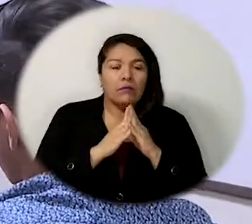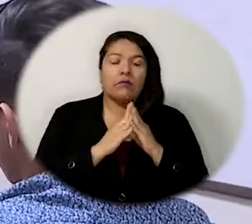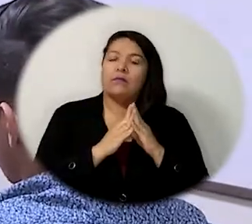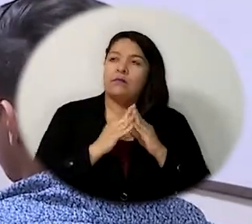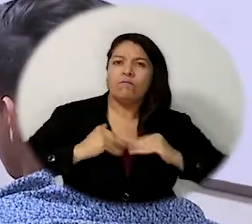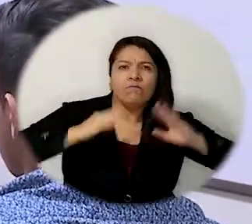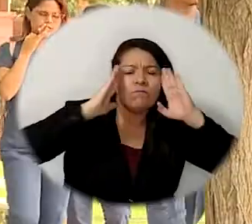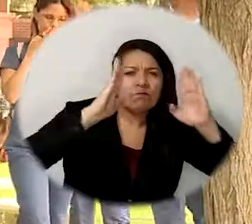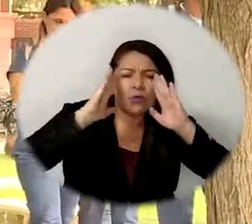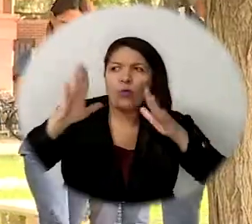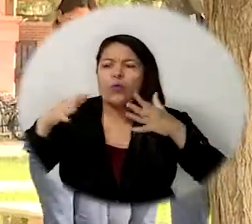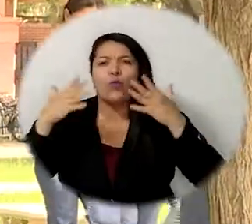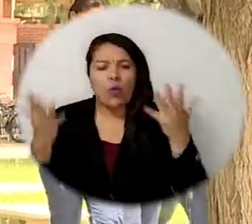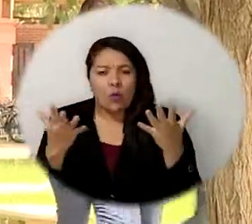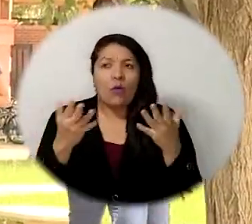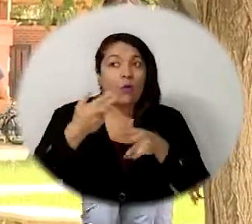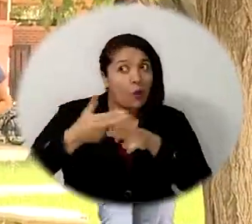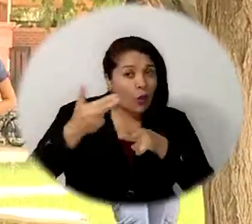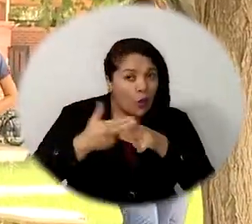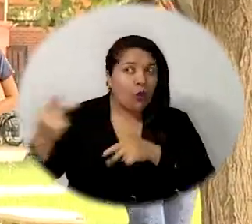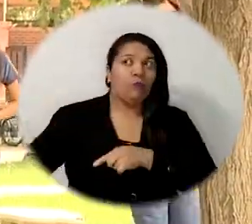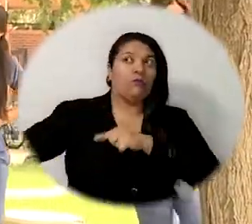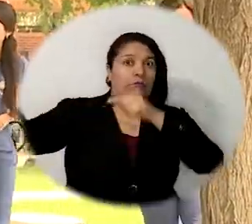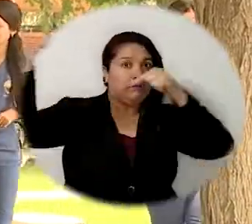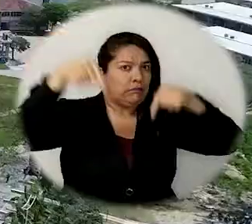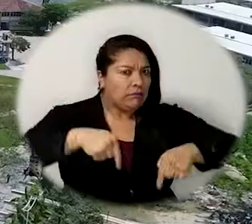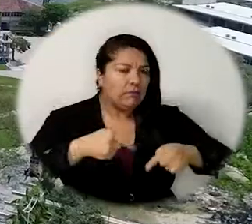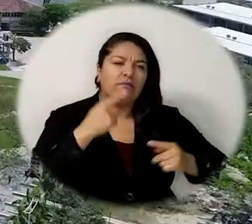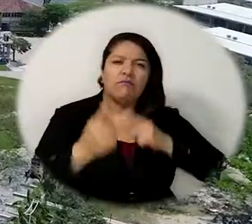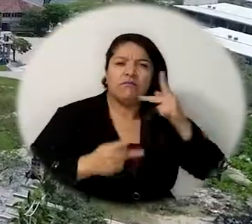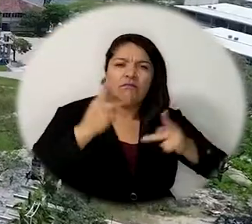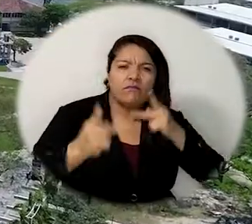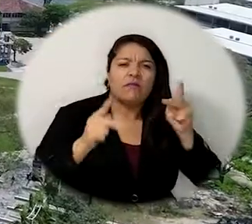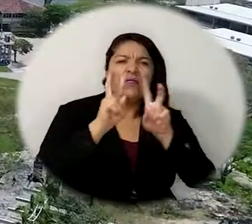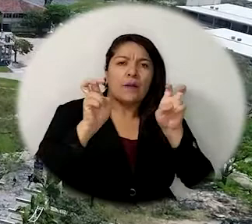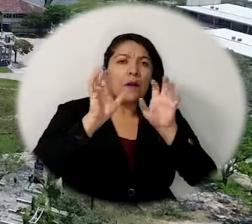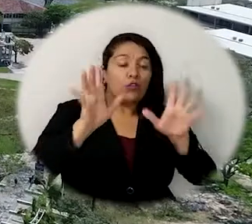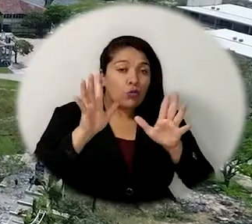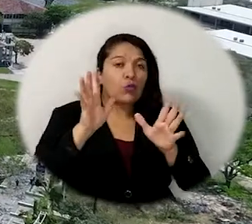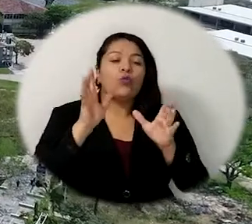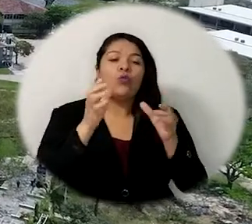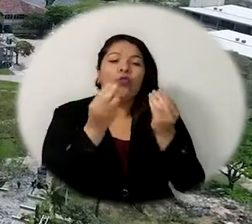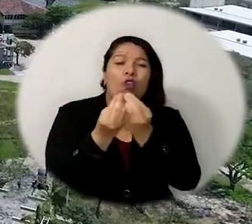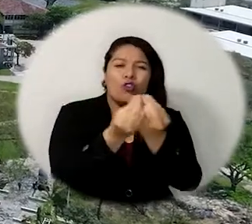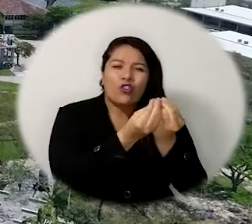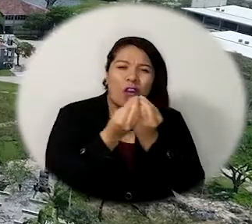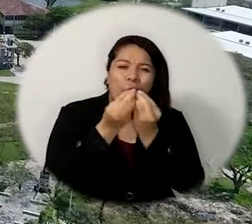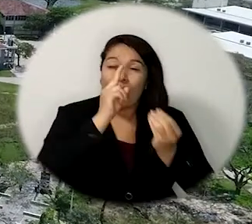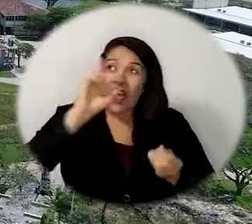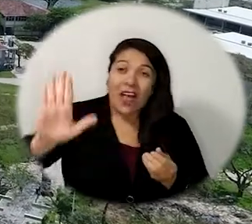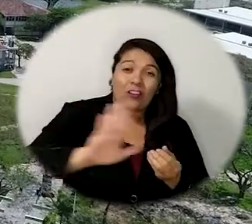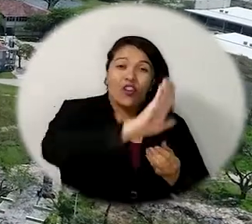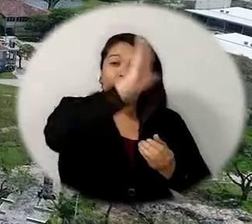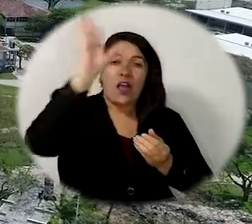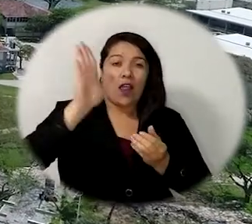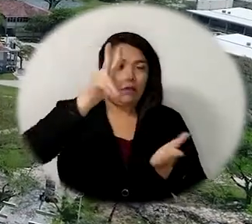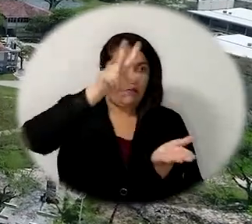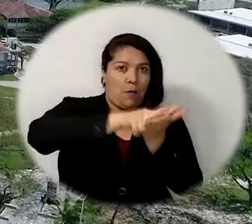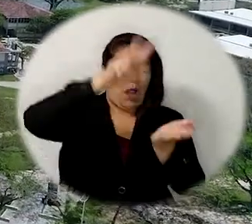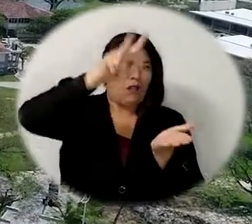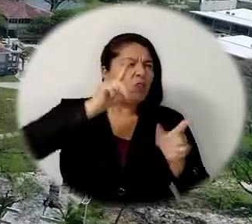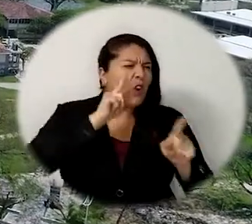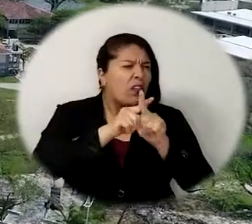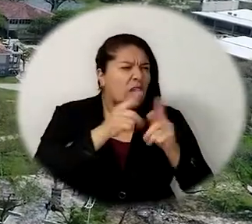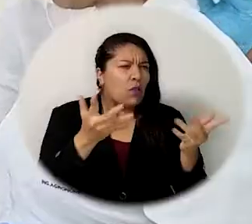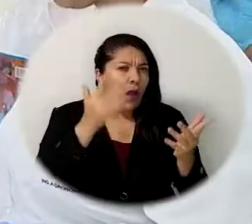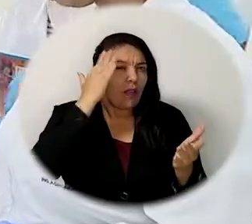grandes expectativas de lo que será la visita de evaluación externa por parte de pares del Consejo Nacional de Acreditación, con fines de